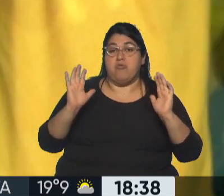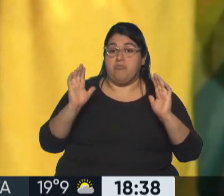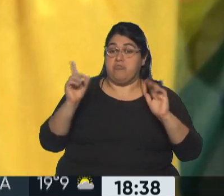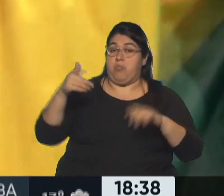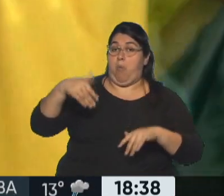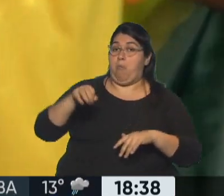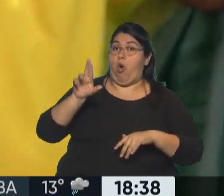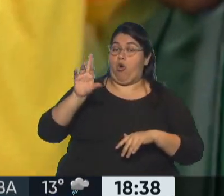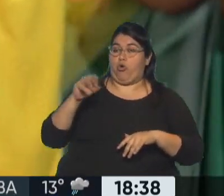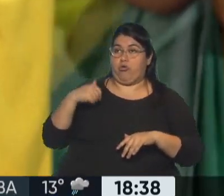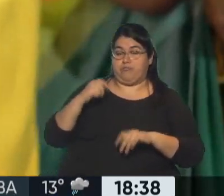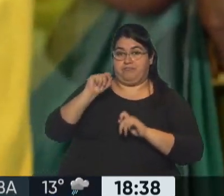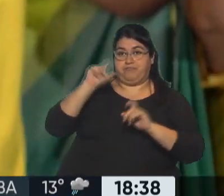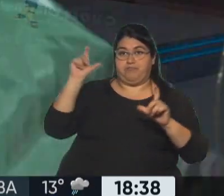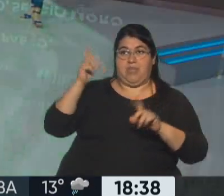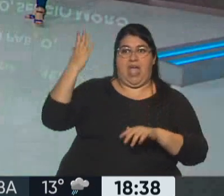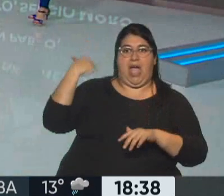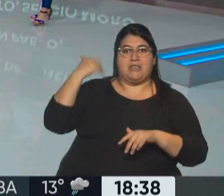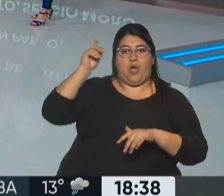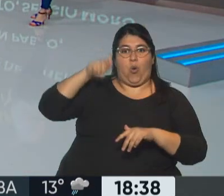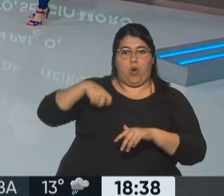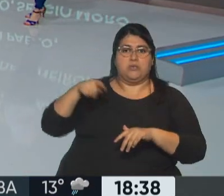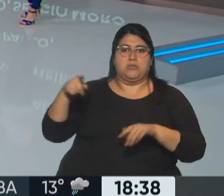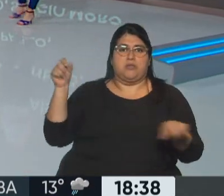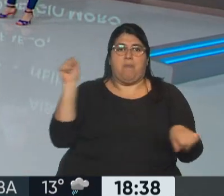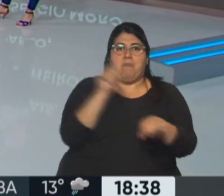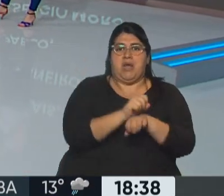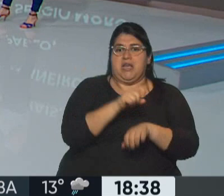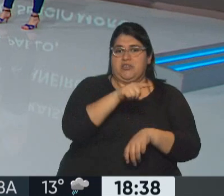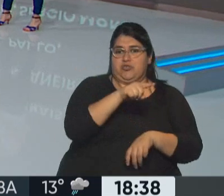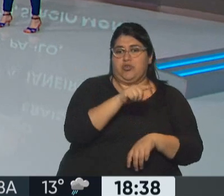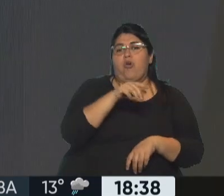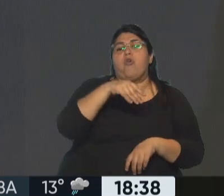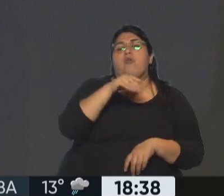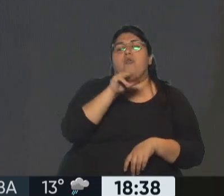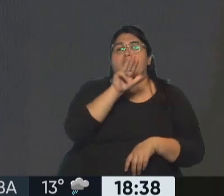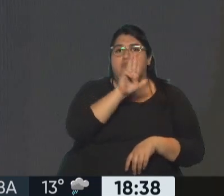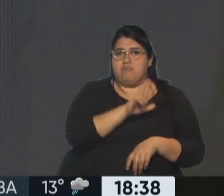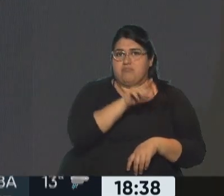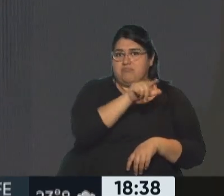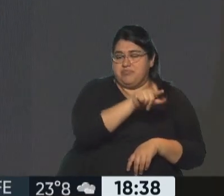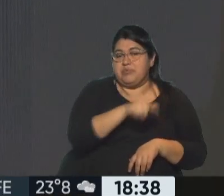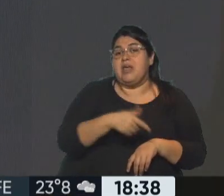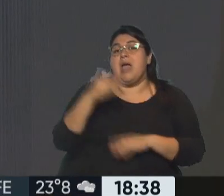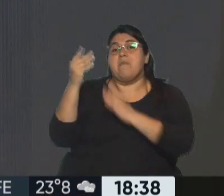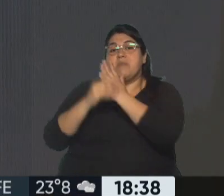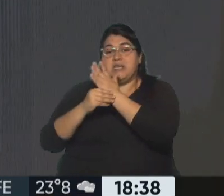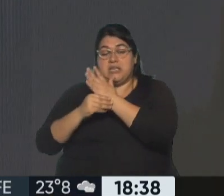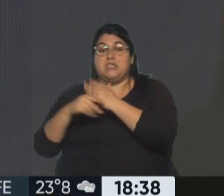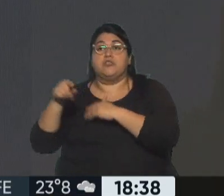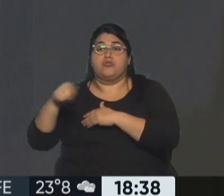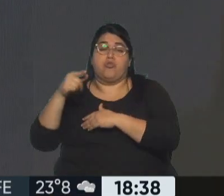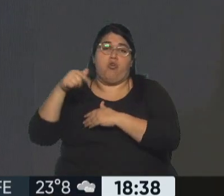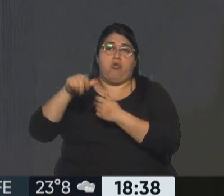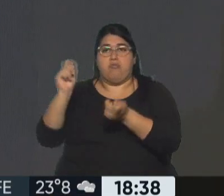Moro, ¿no? Recordemos que Moro fue el juez que en su momento lo metió preso a Lula da Silva, fue ministro, Bolsonaro se fue, es legislador,